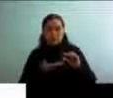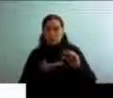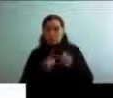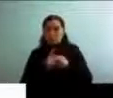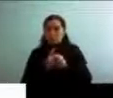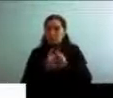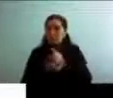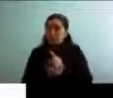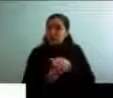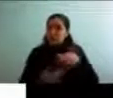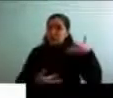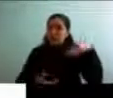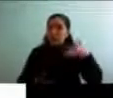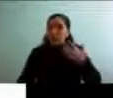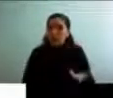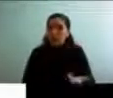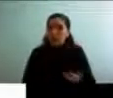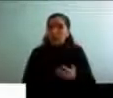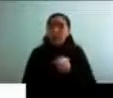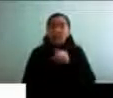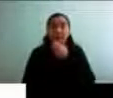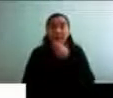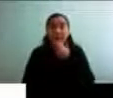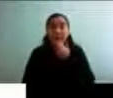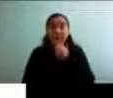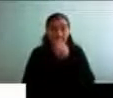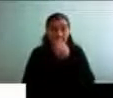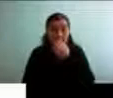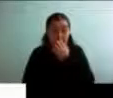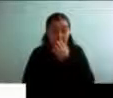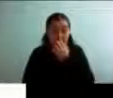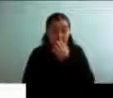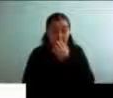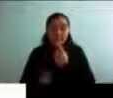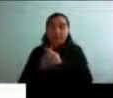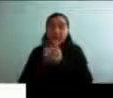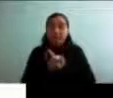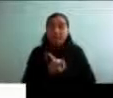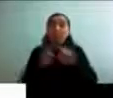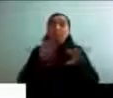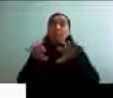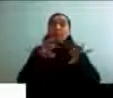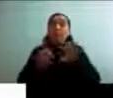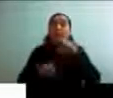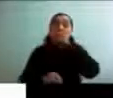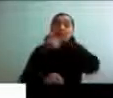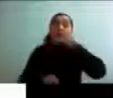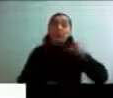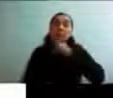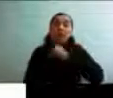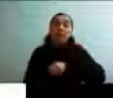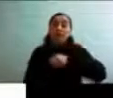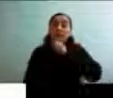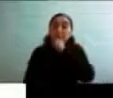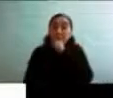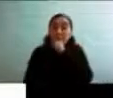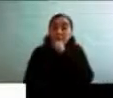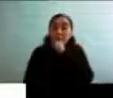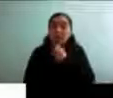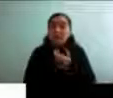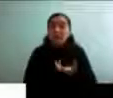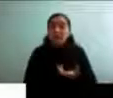A veces también hay cambios materiales, por ejemplo, que tienen que ver con cuando las personas mayores ya como que